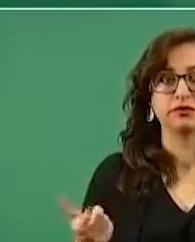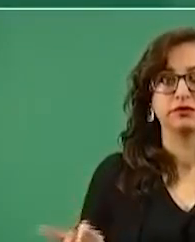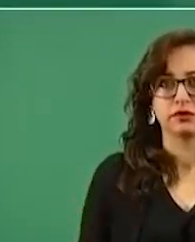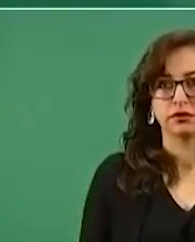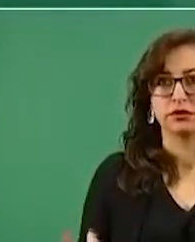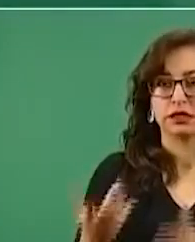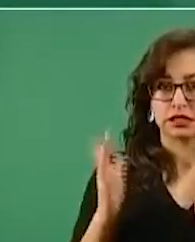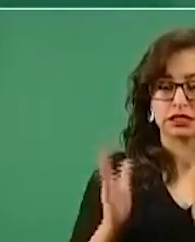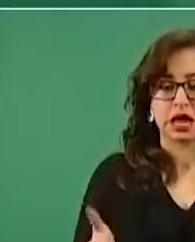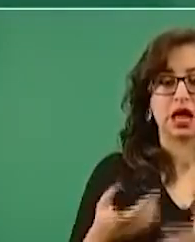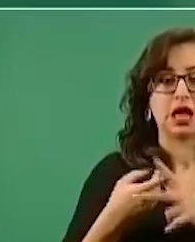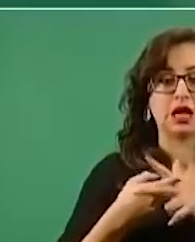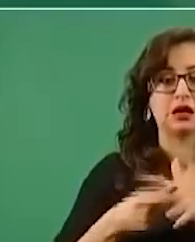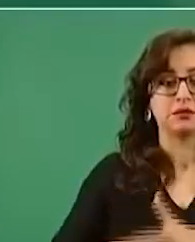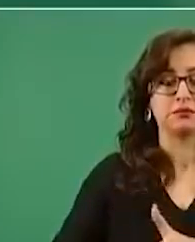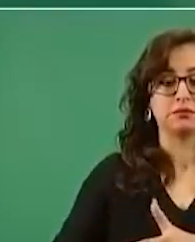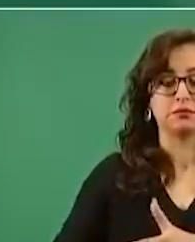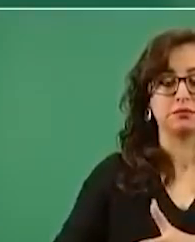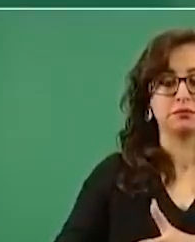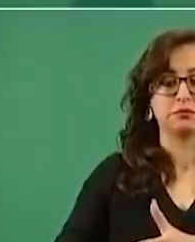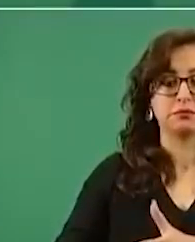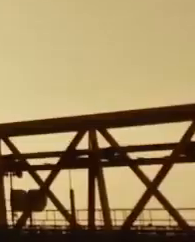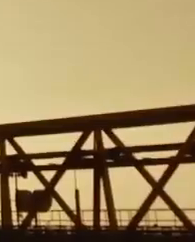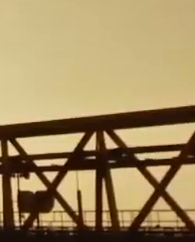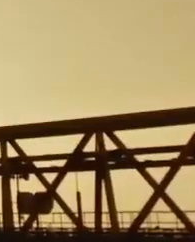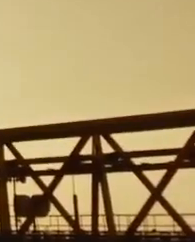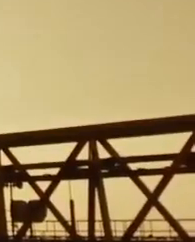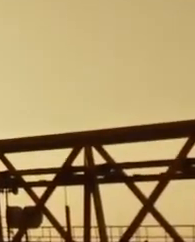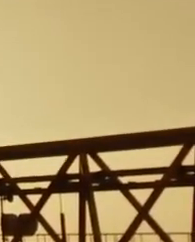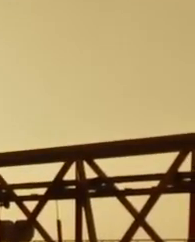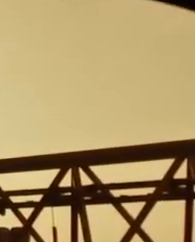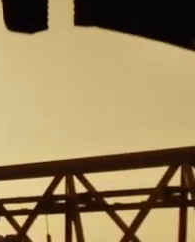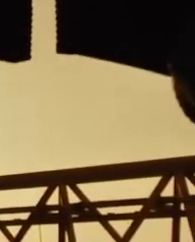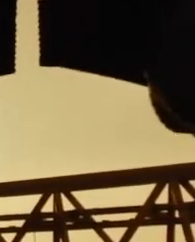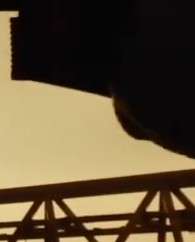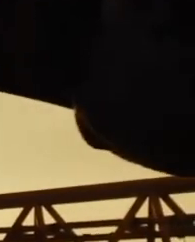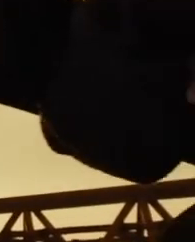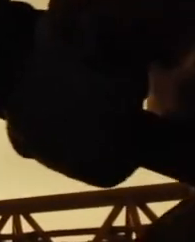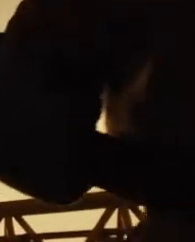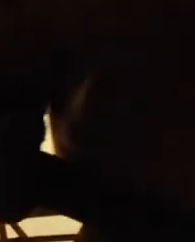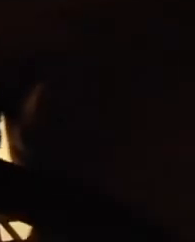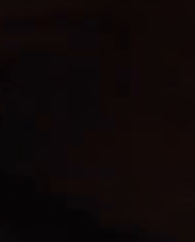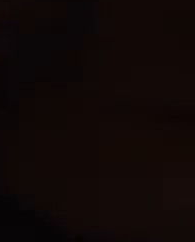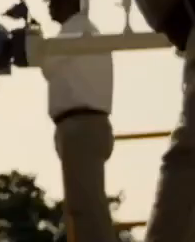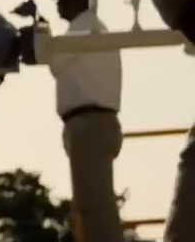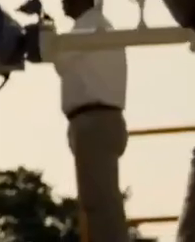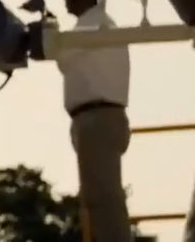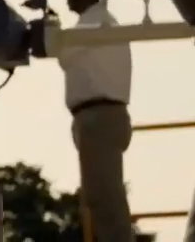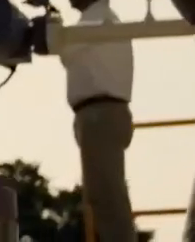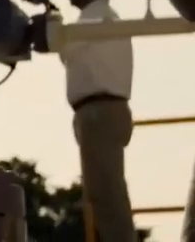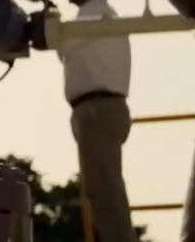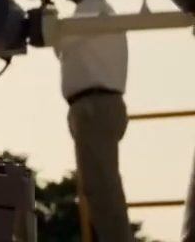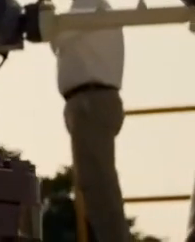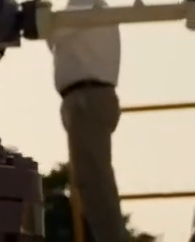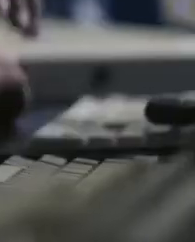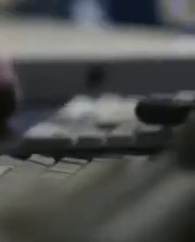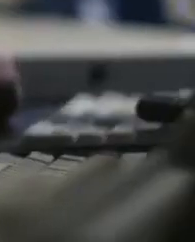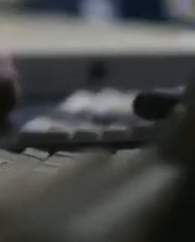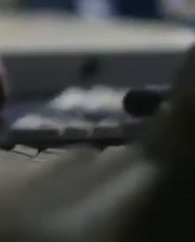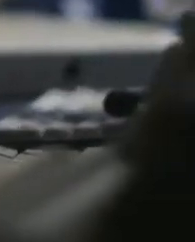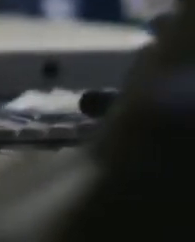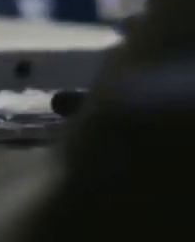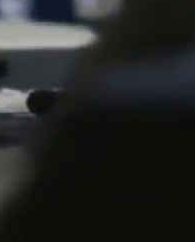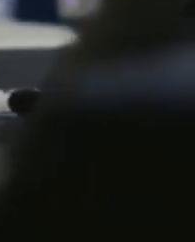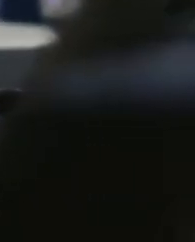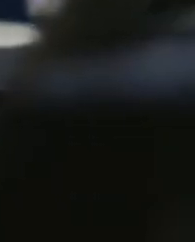dar lo que nos corresponde. Ese dinero debe ser para amortizar la deuda. Y aunque reiteró que todavía no tiene